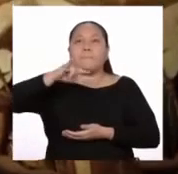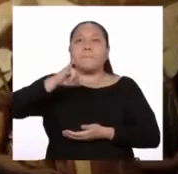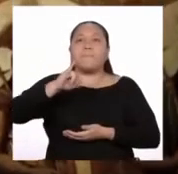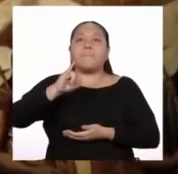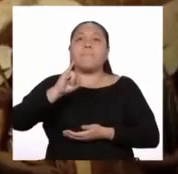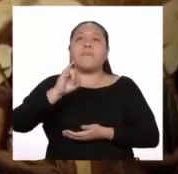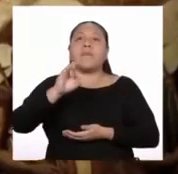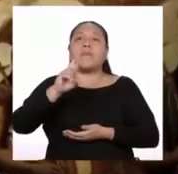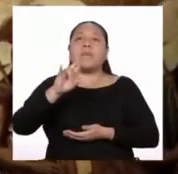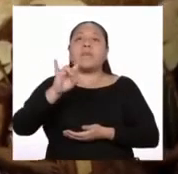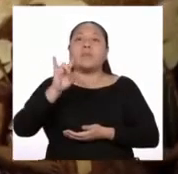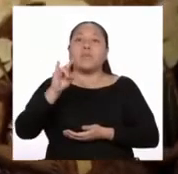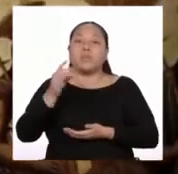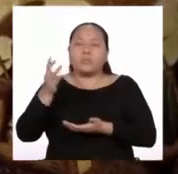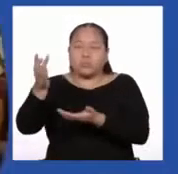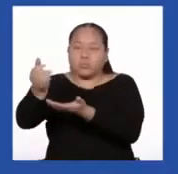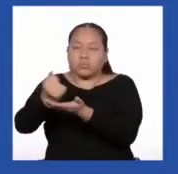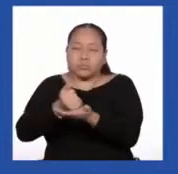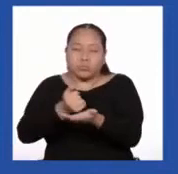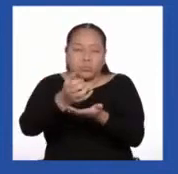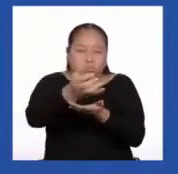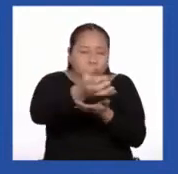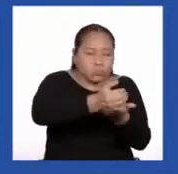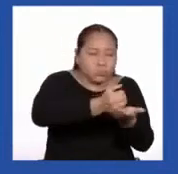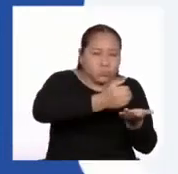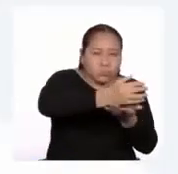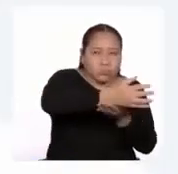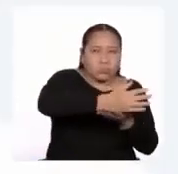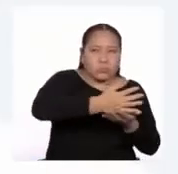conquistarse hacia la montaña.